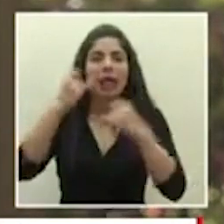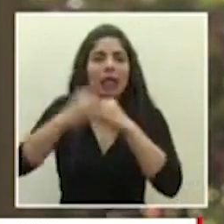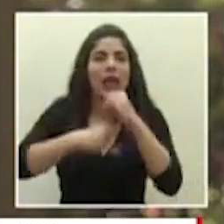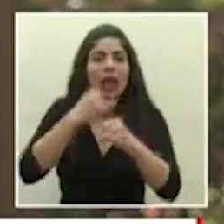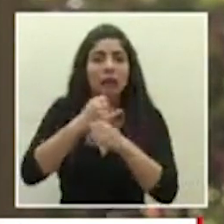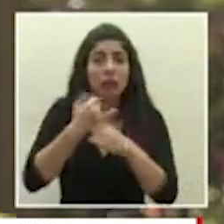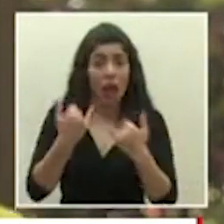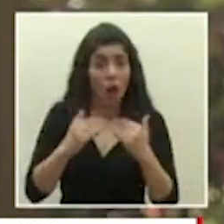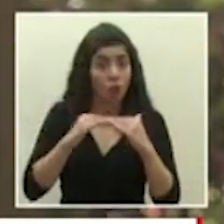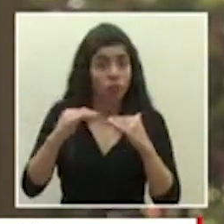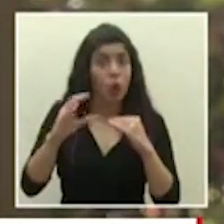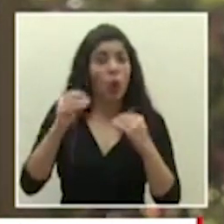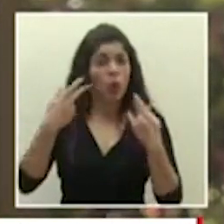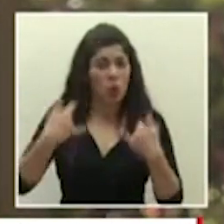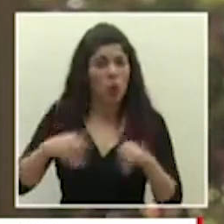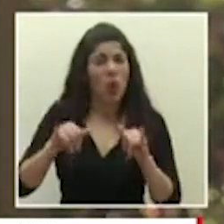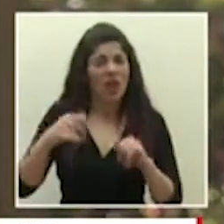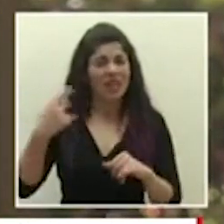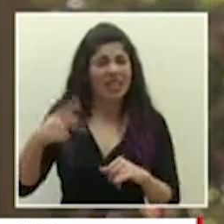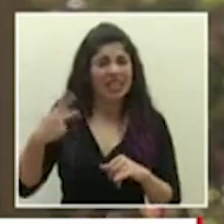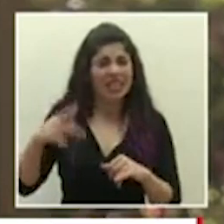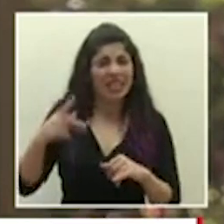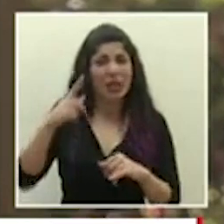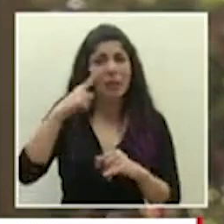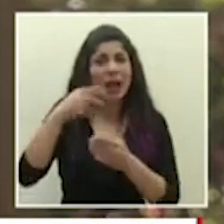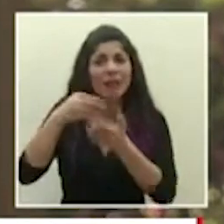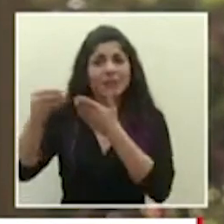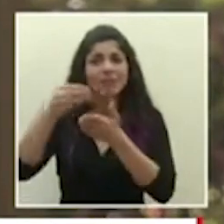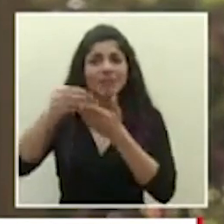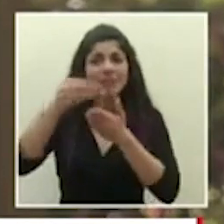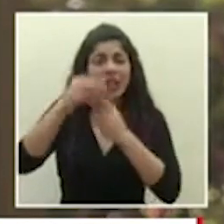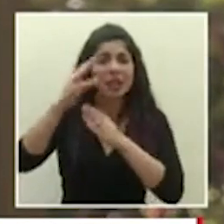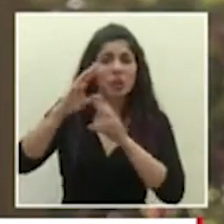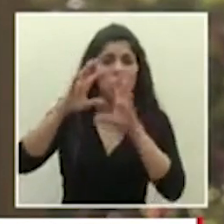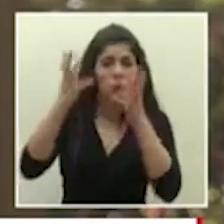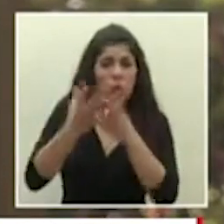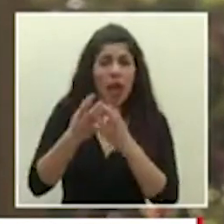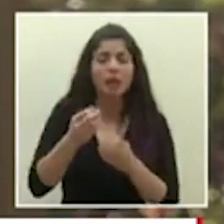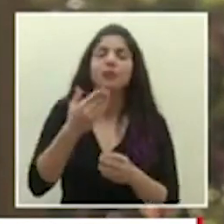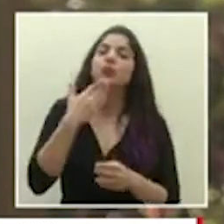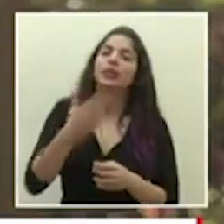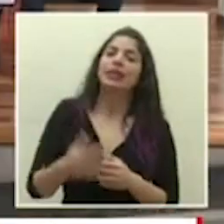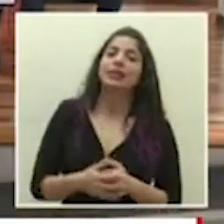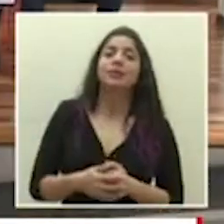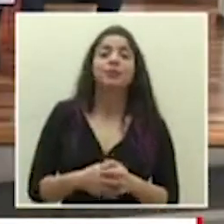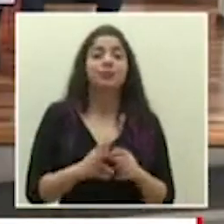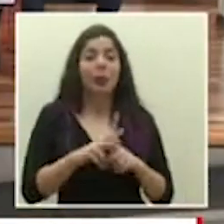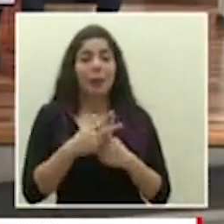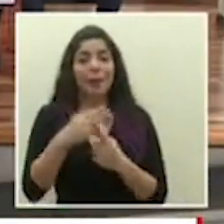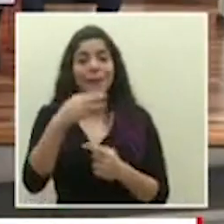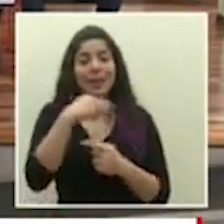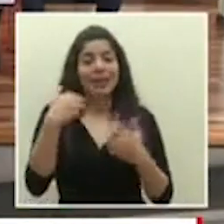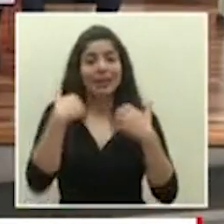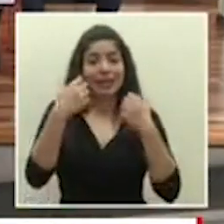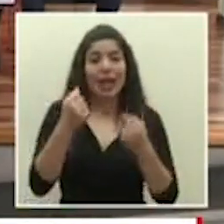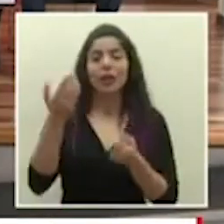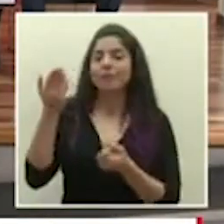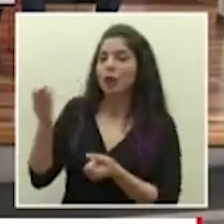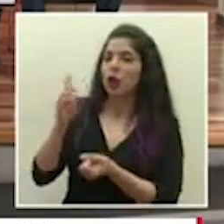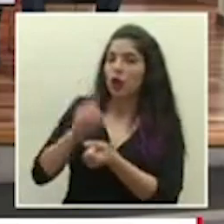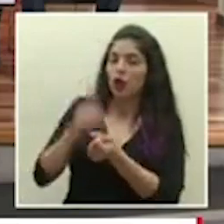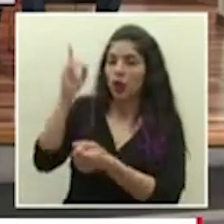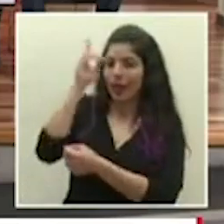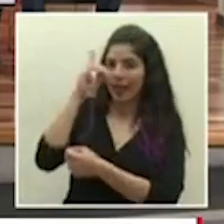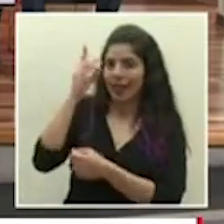estabilizados o siguen las amenazas para conseguir todos los insumos a nivel de mercado mundial muchas gracias Iniciamos con el ministro de salud el doctor Daniel